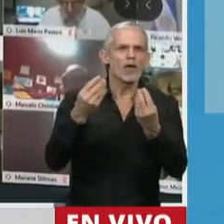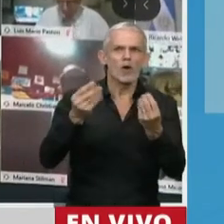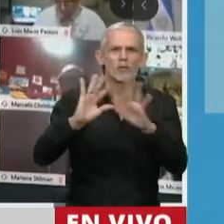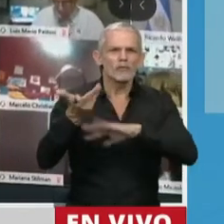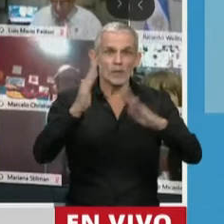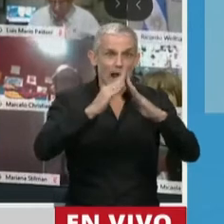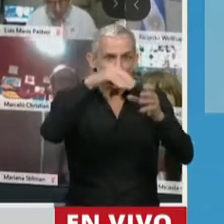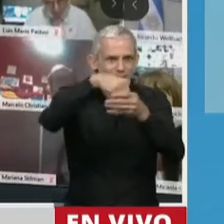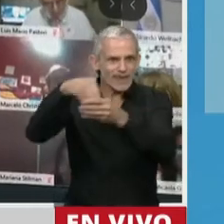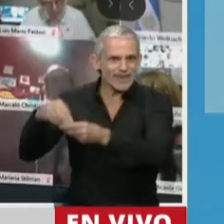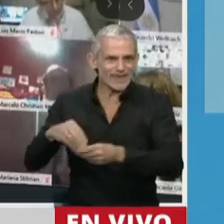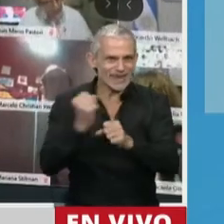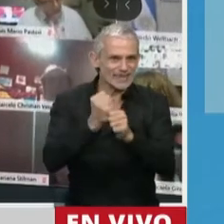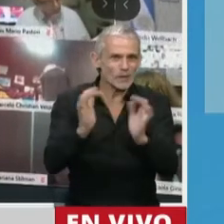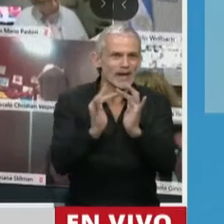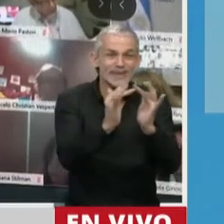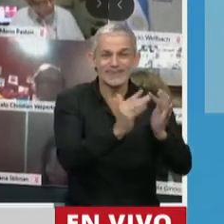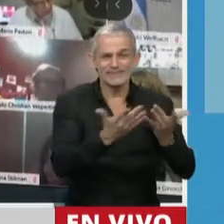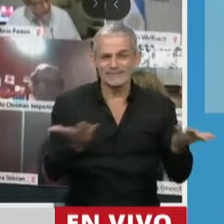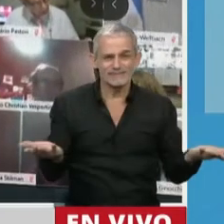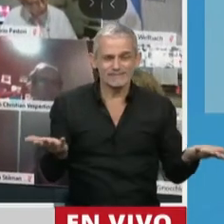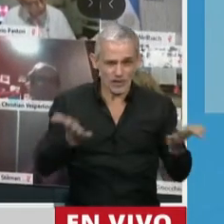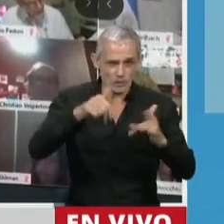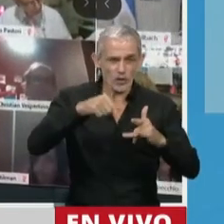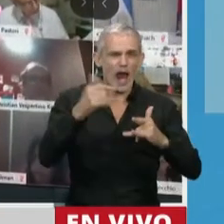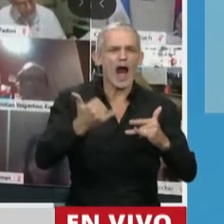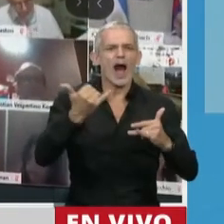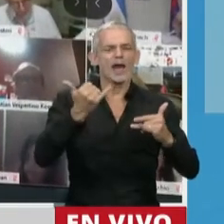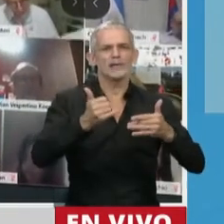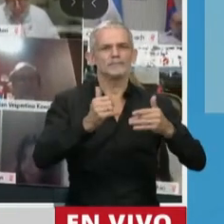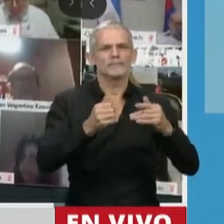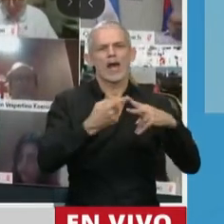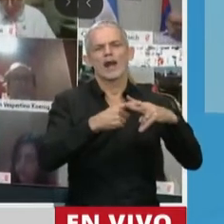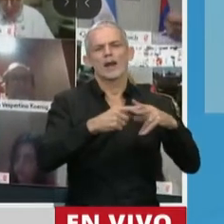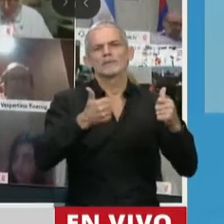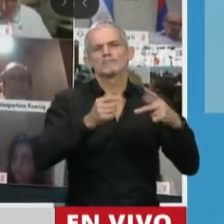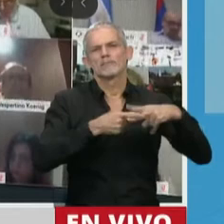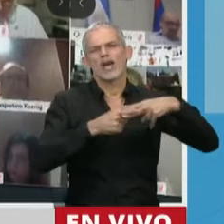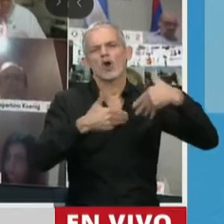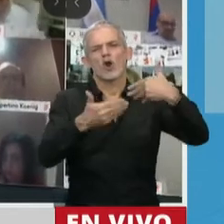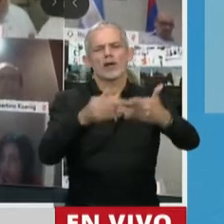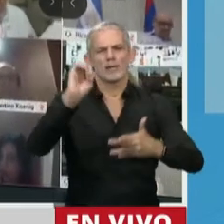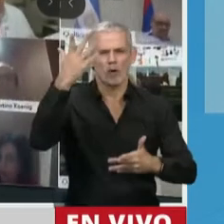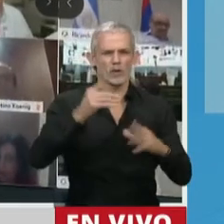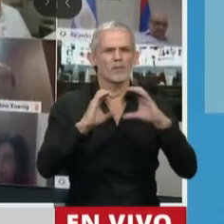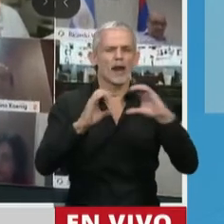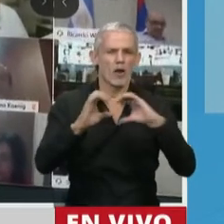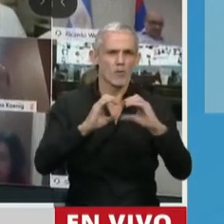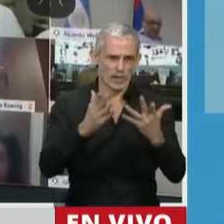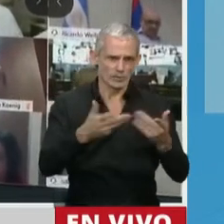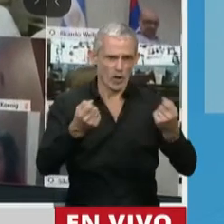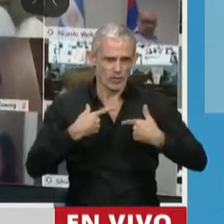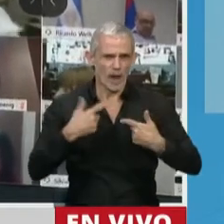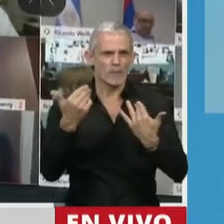los sectores privados si no hubiera sido por esta extraordinaria herramienta tecnológica y de comunicación que nos